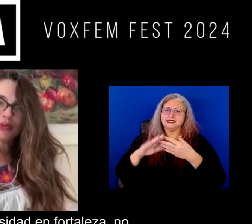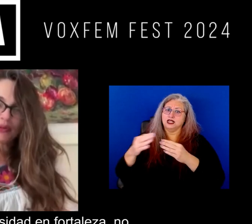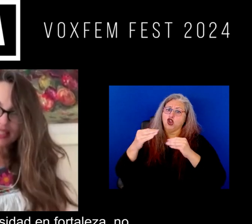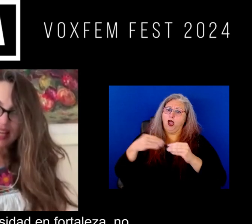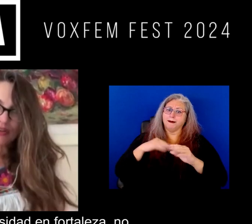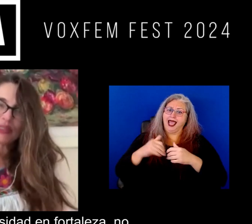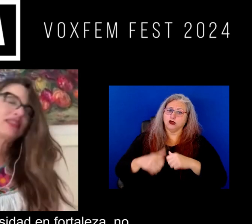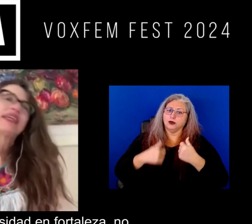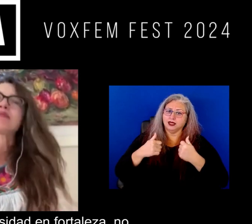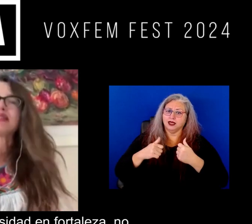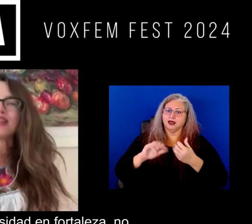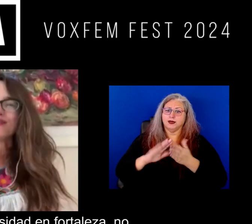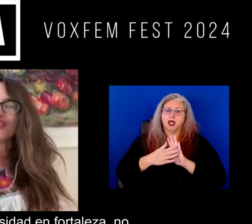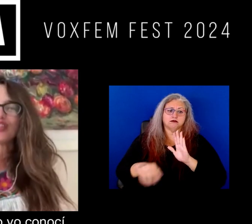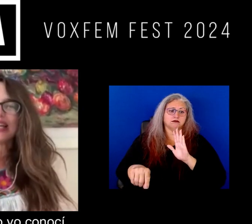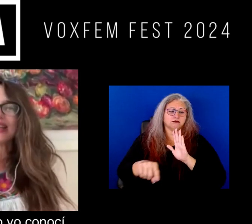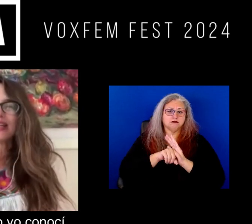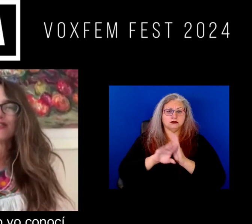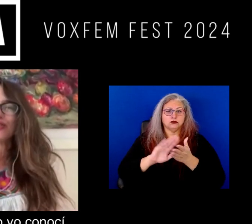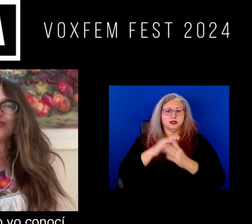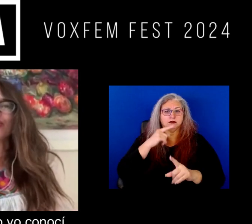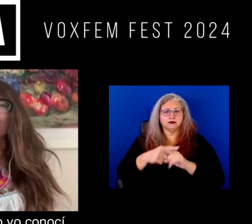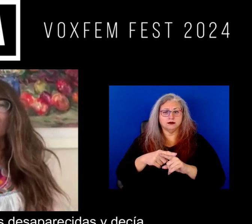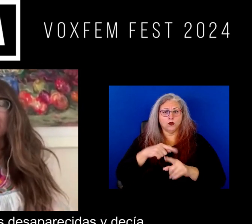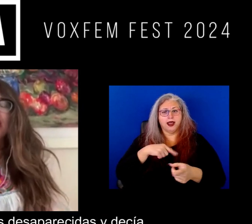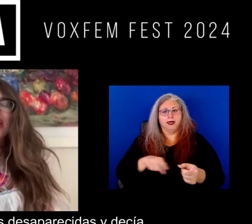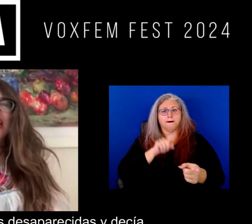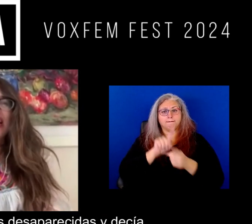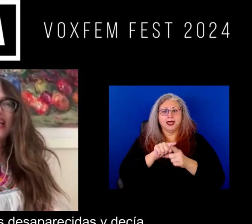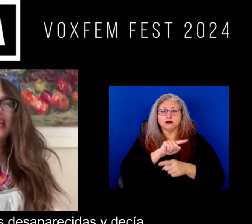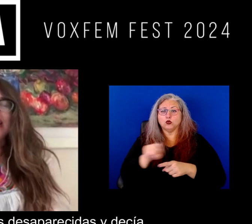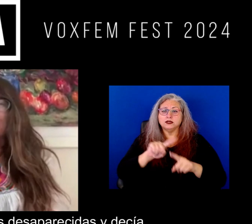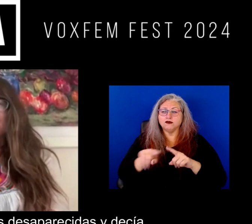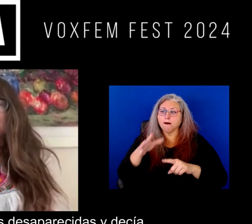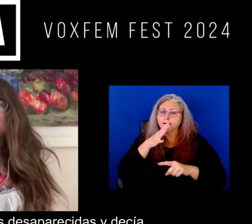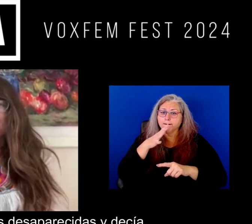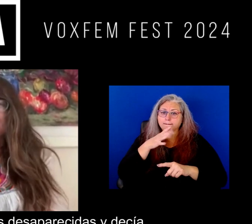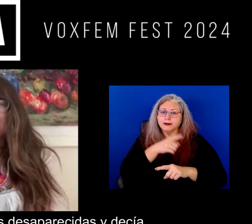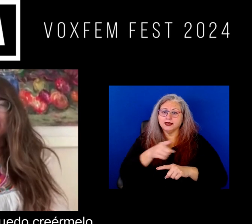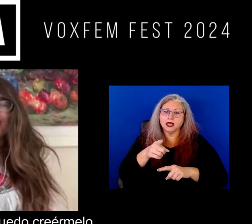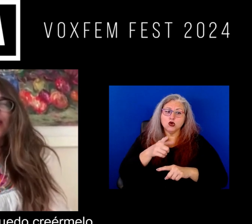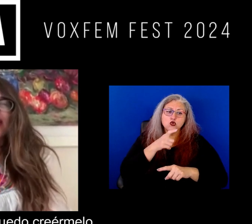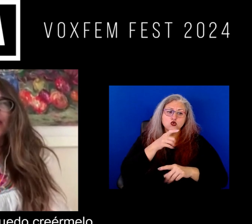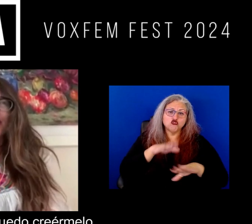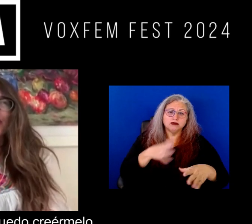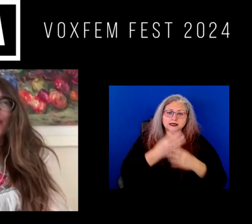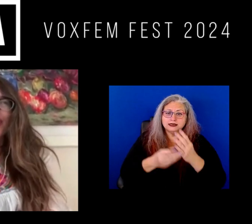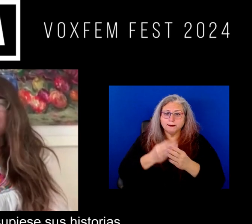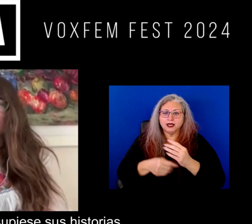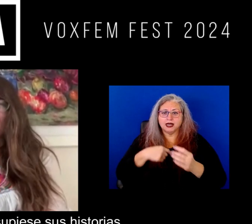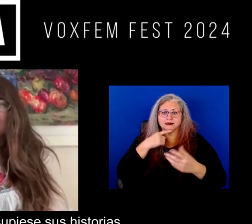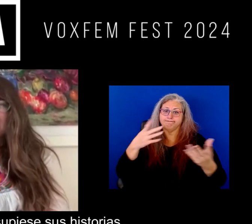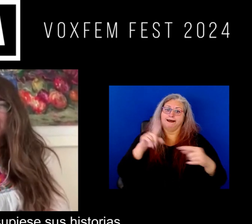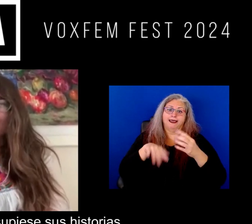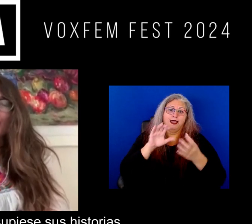enseñó a vivir a convertir la universidad en fortaleza ¿no? cuando yo conocí a las mamás de las desaparecidas yo decía bueno no puedo